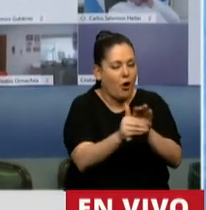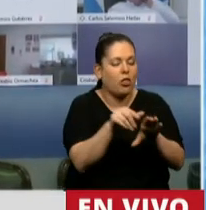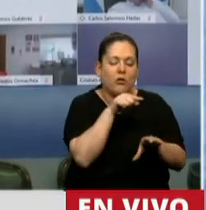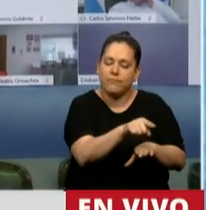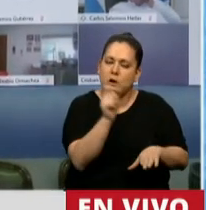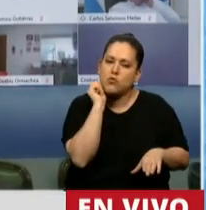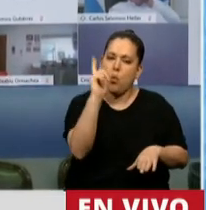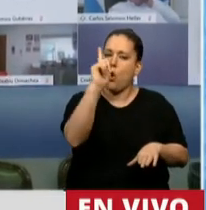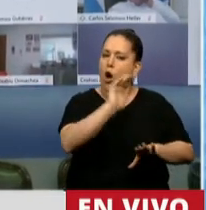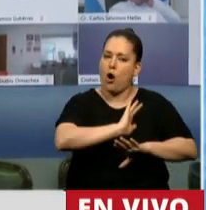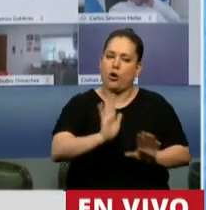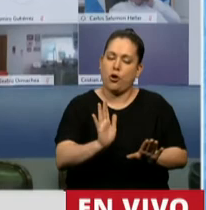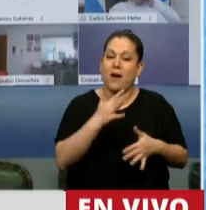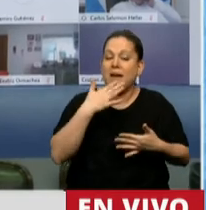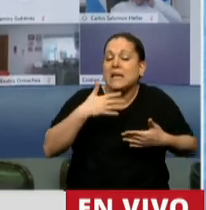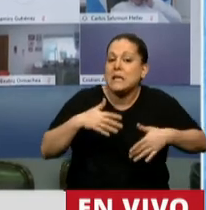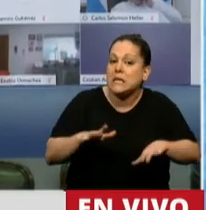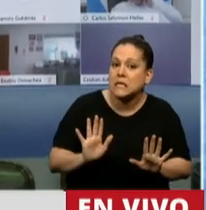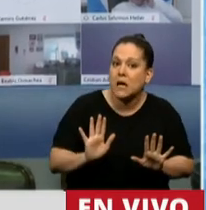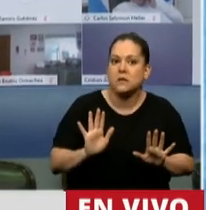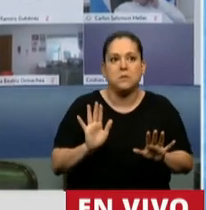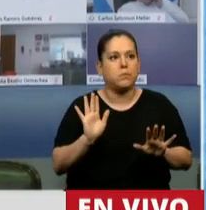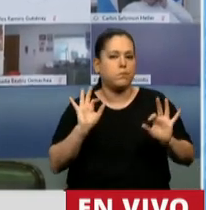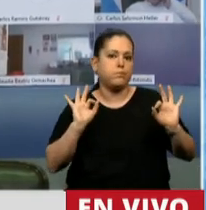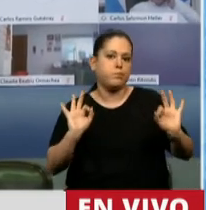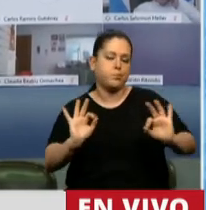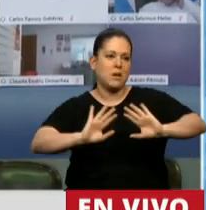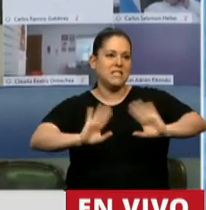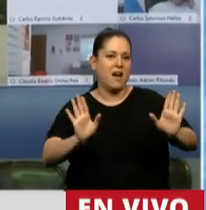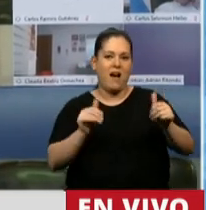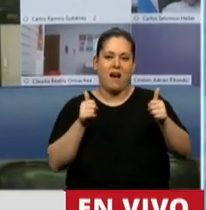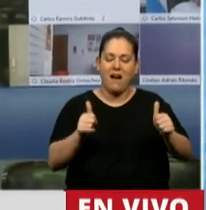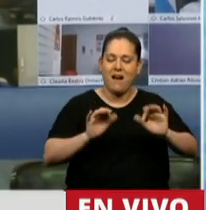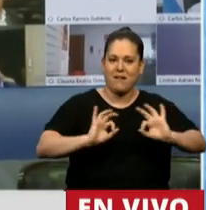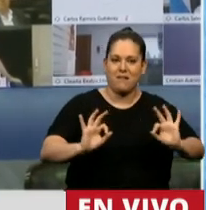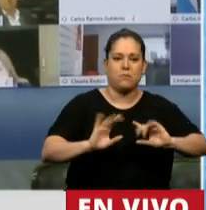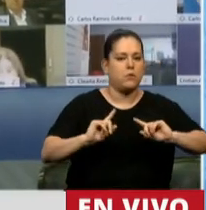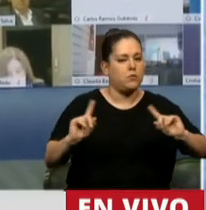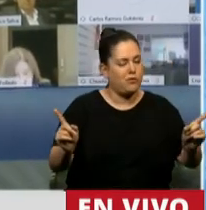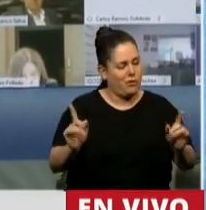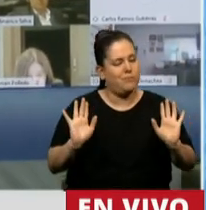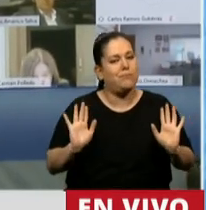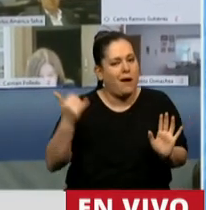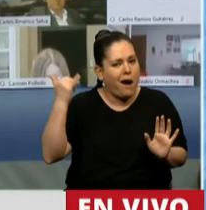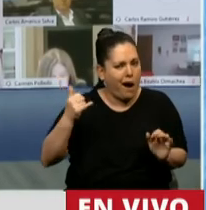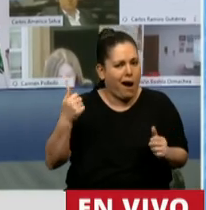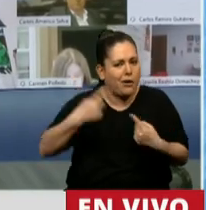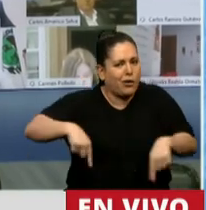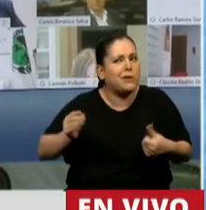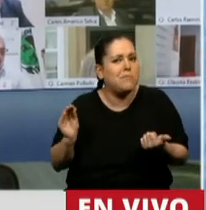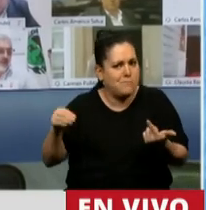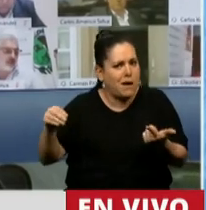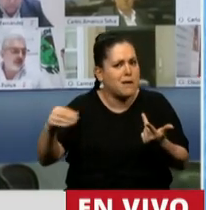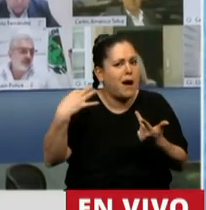un gran logro. Pero quizás no sea todo lo que necesitan, como decían otros diputados, que hay otras cuestiones que